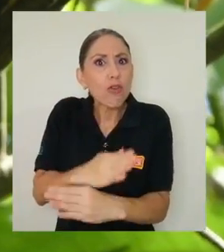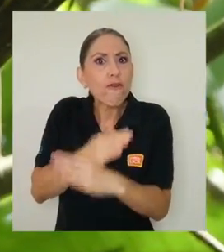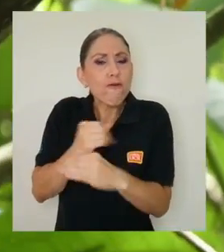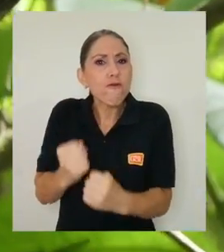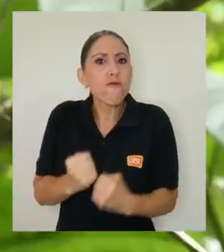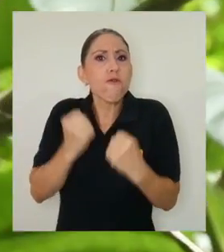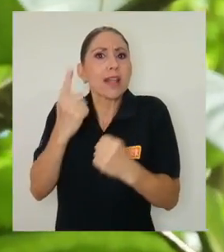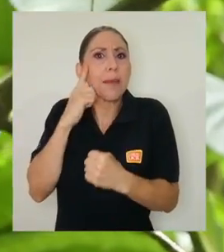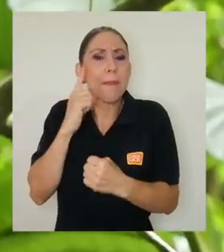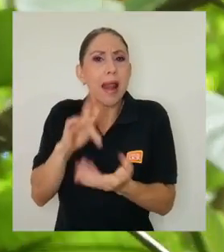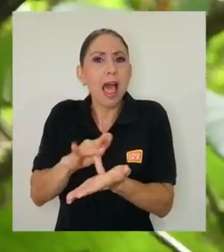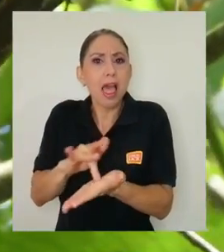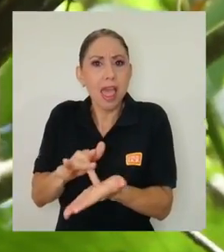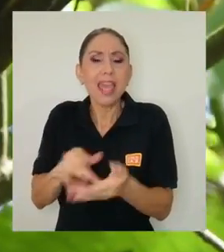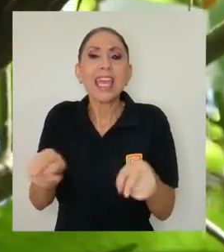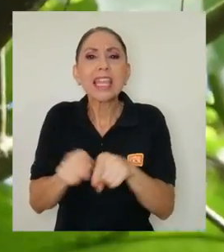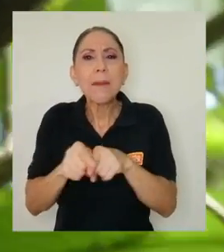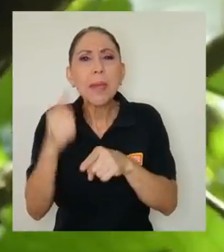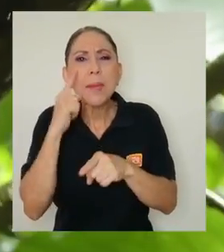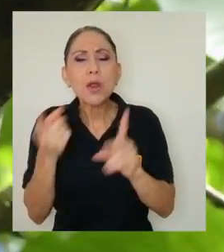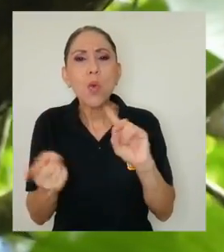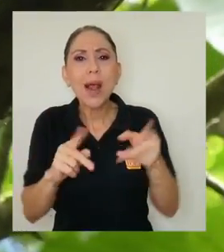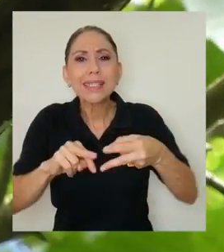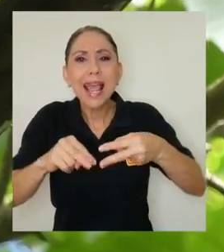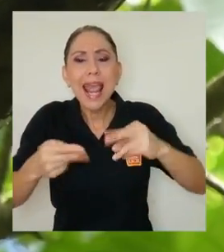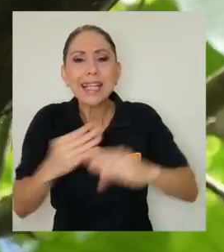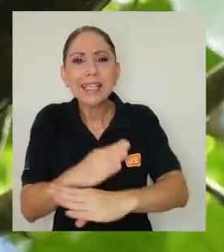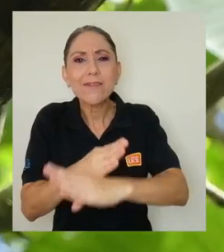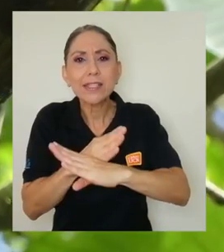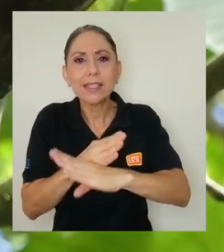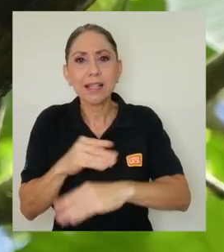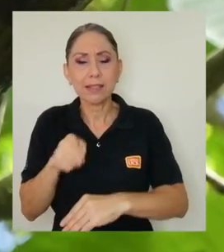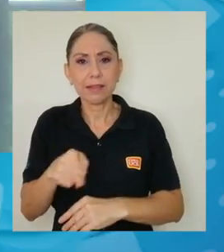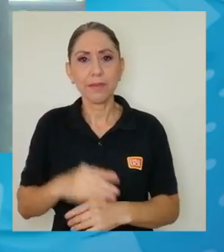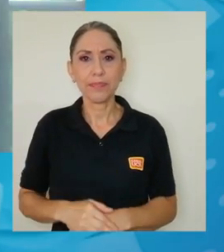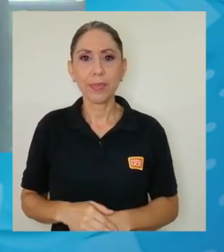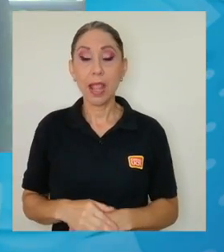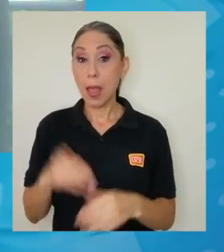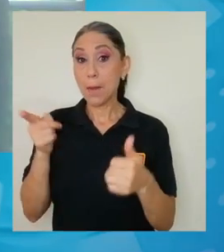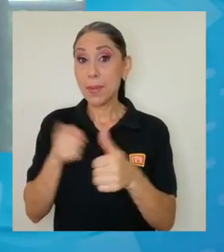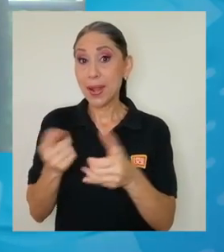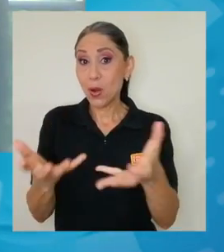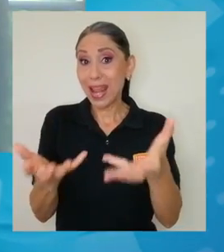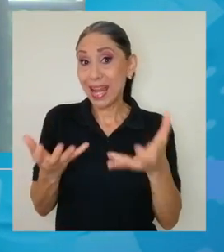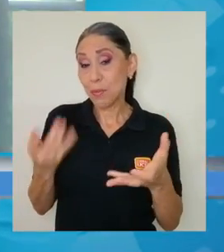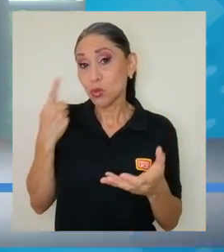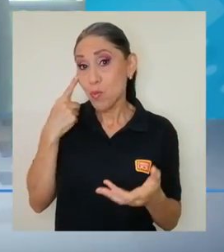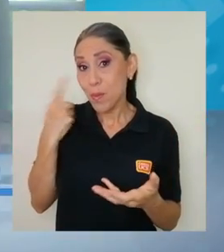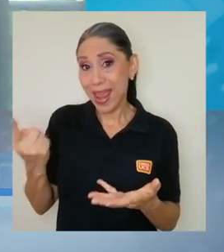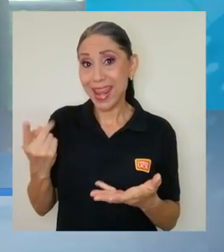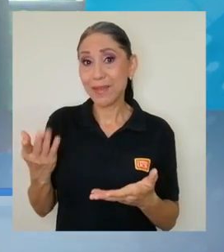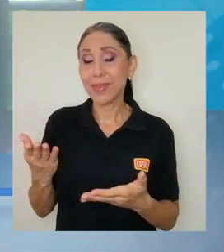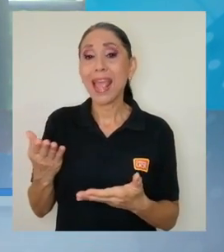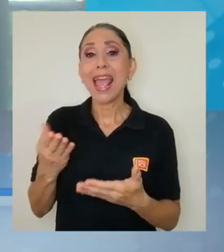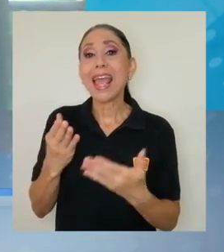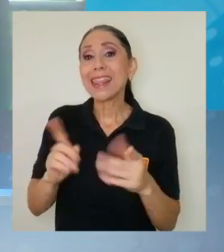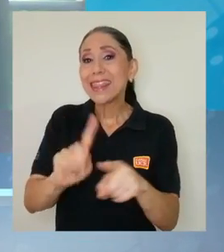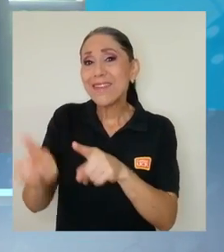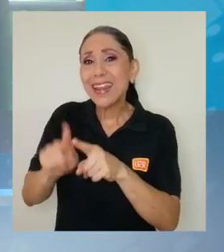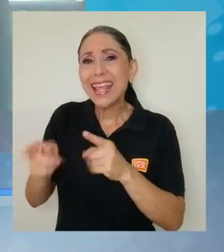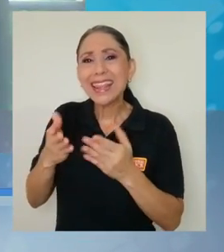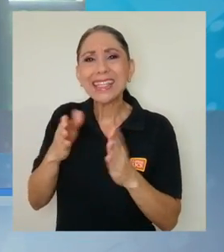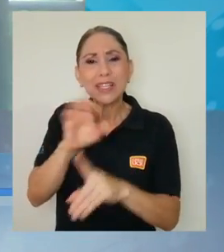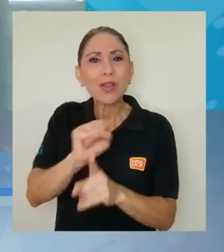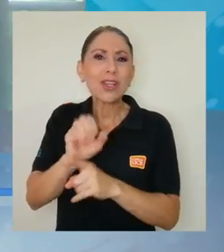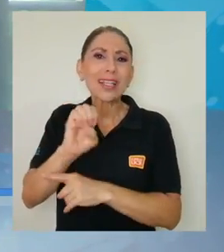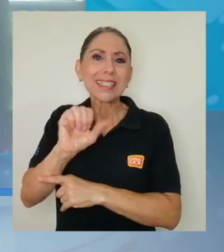y analizar los genes de resistencia involucrados. Inicialmente es ver la frecuencia de algunos enteropatógenos como